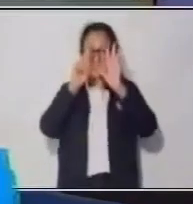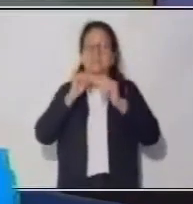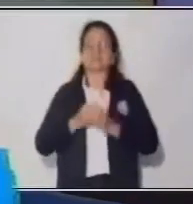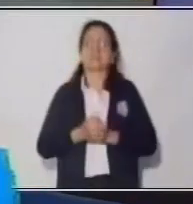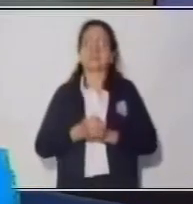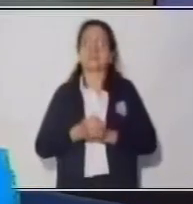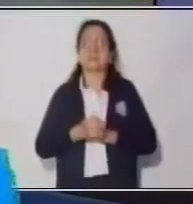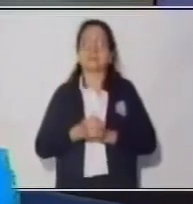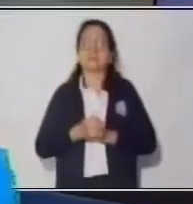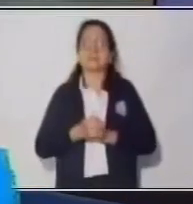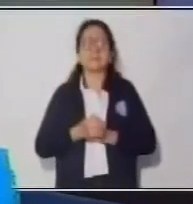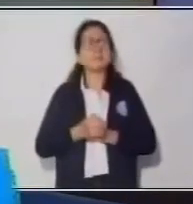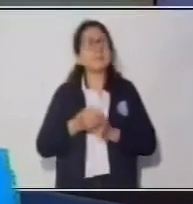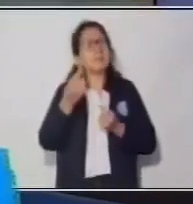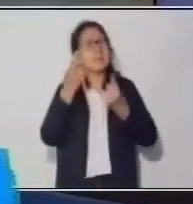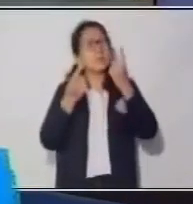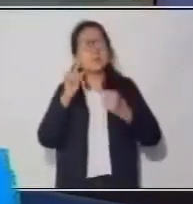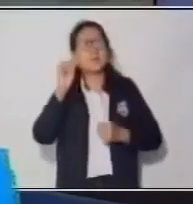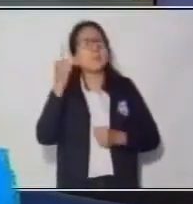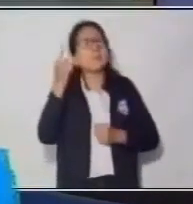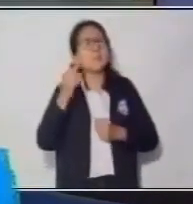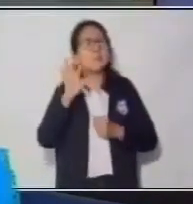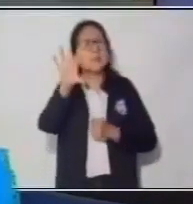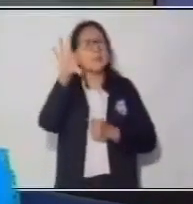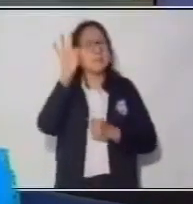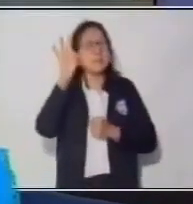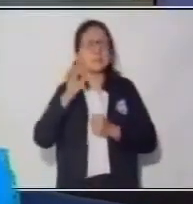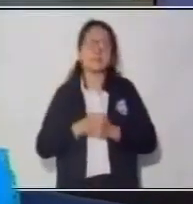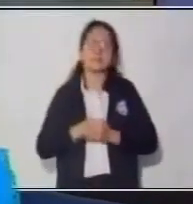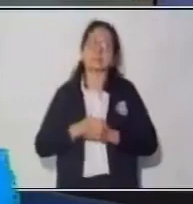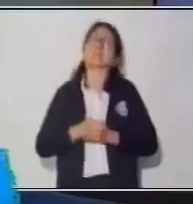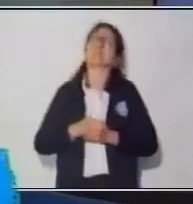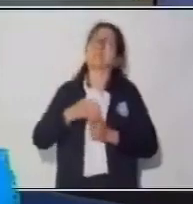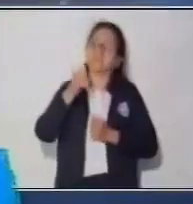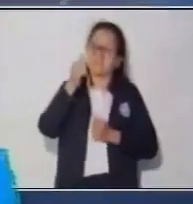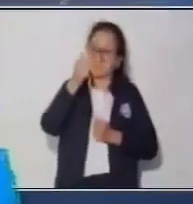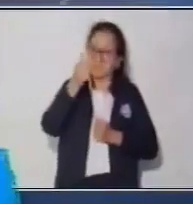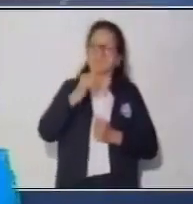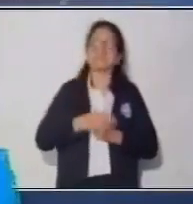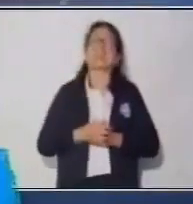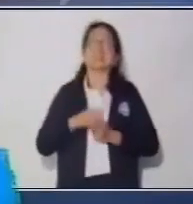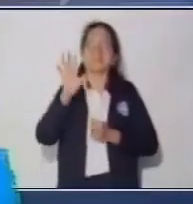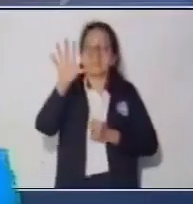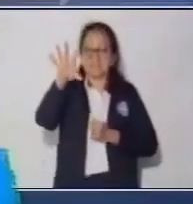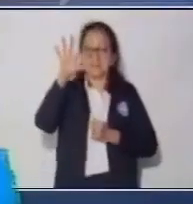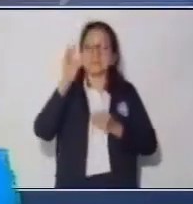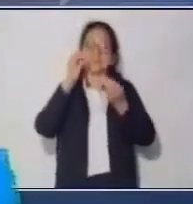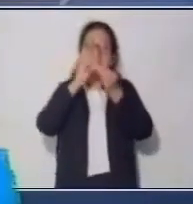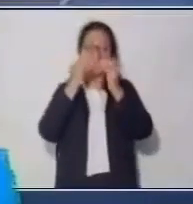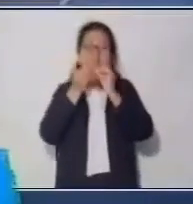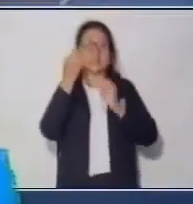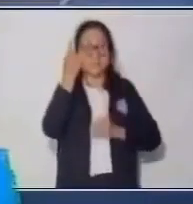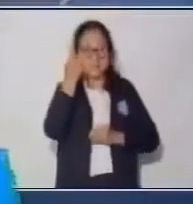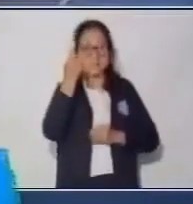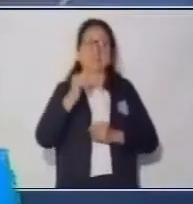¿Cuál fue el primero que nosotros encontramos? Muy bien. Encontramos el número 1.